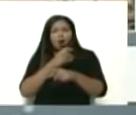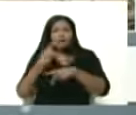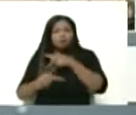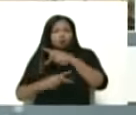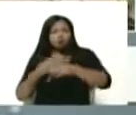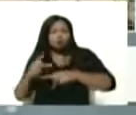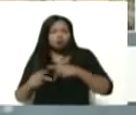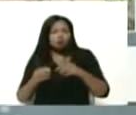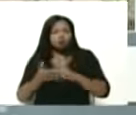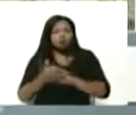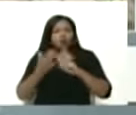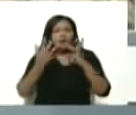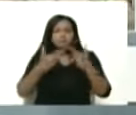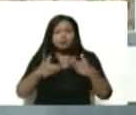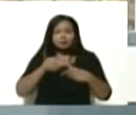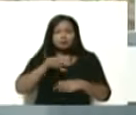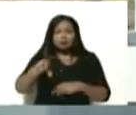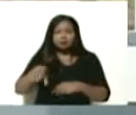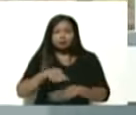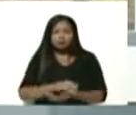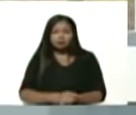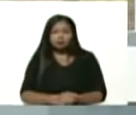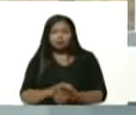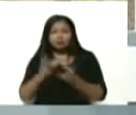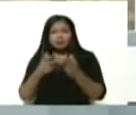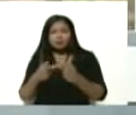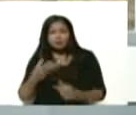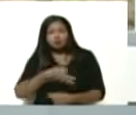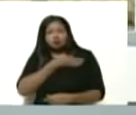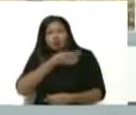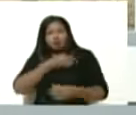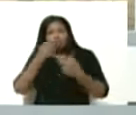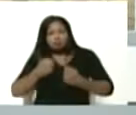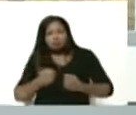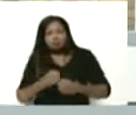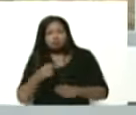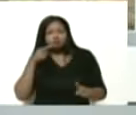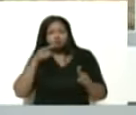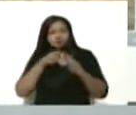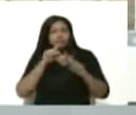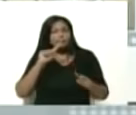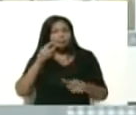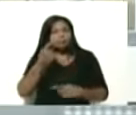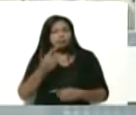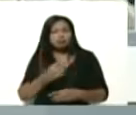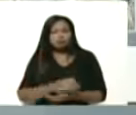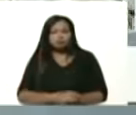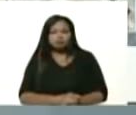en las empresas del Estado en las empresas socialistas cuál es el objetivo primordial